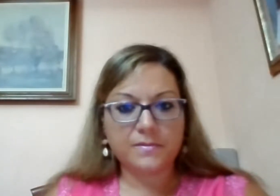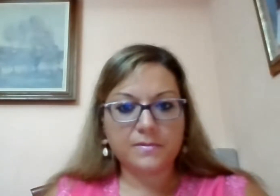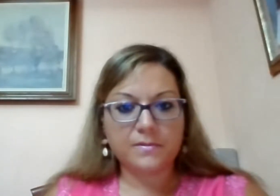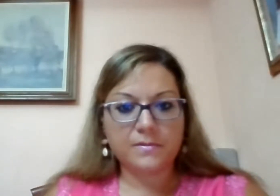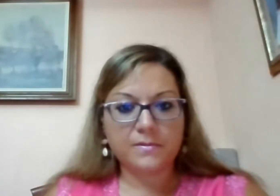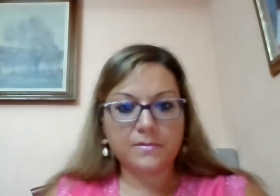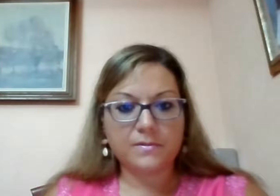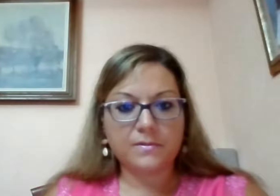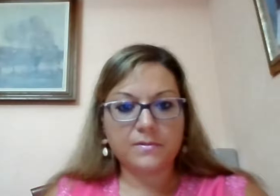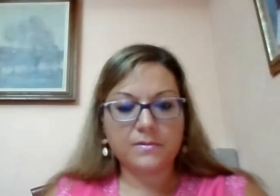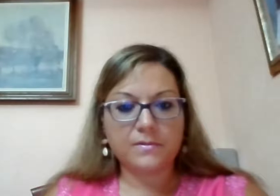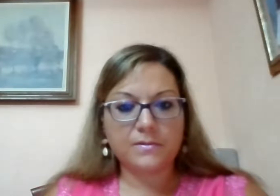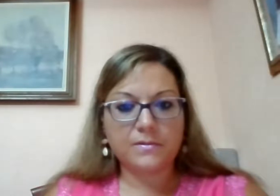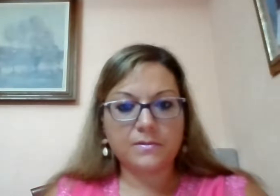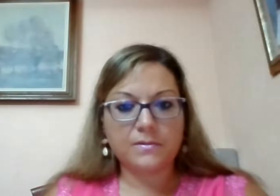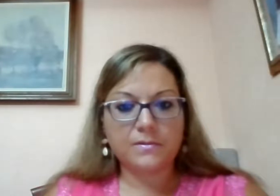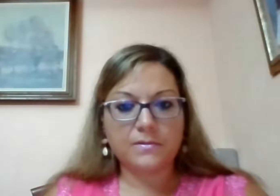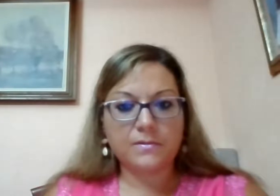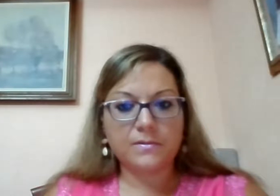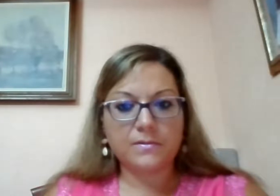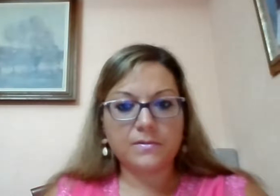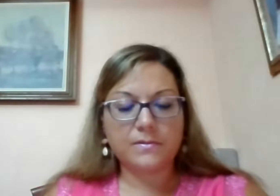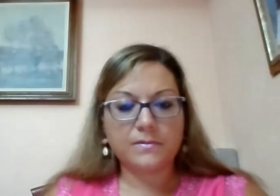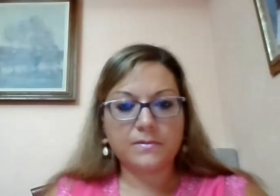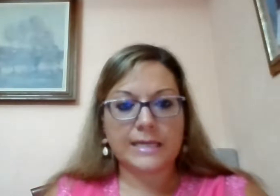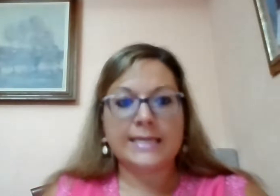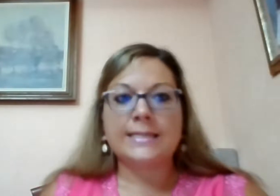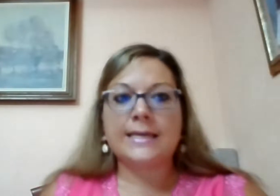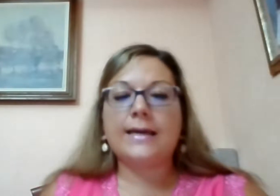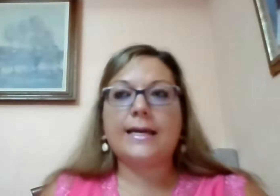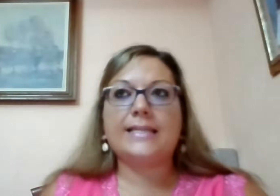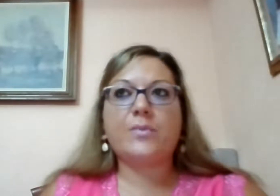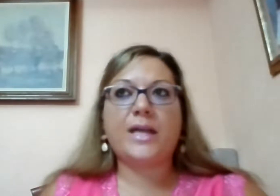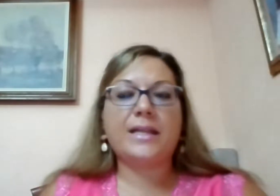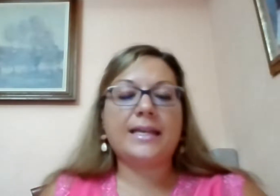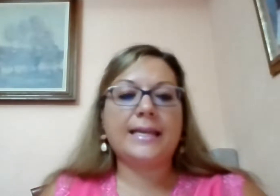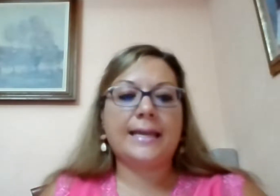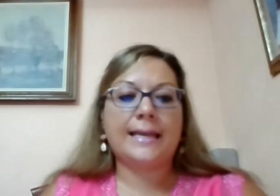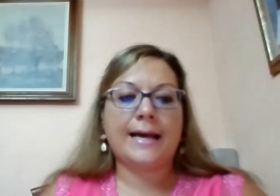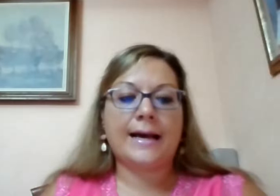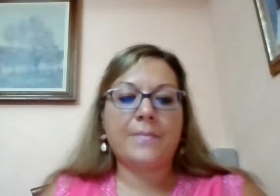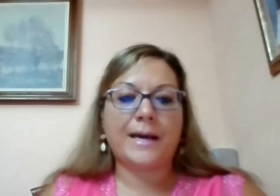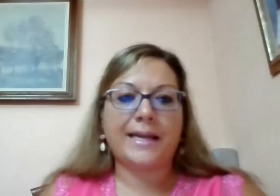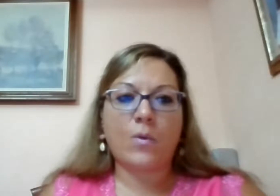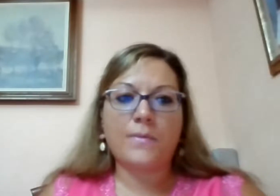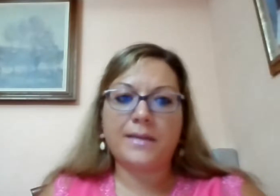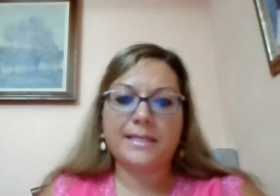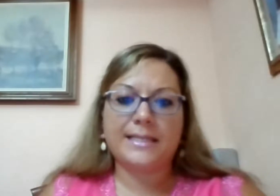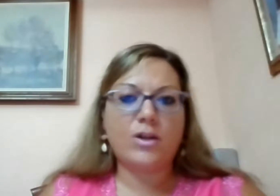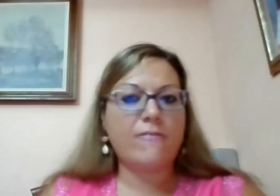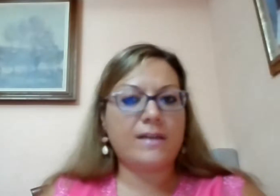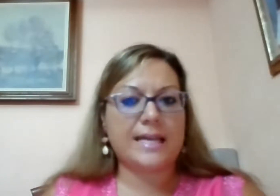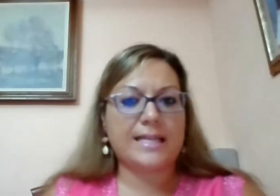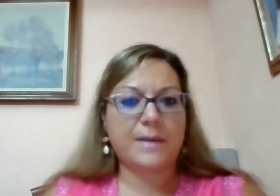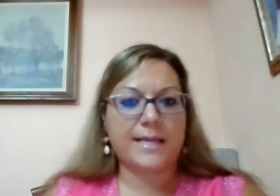sobre las obras defensivas? sí se puede adquirir en la página web del